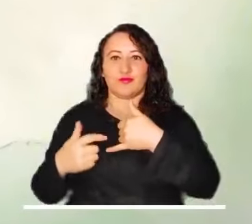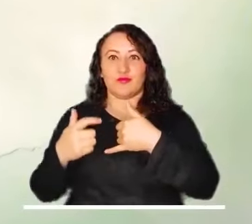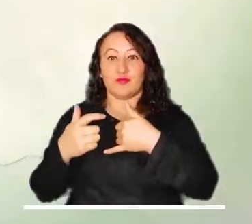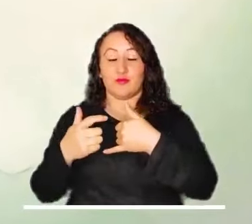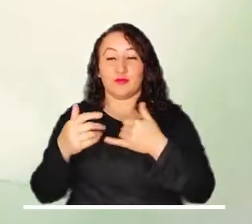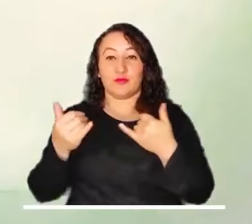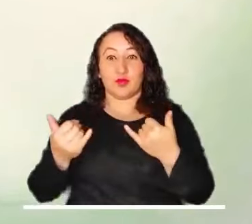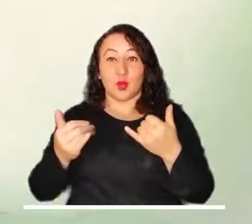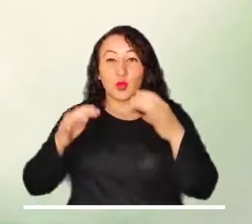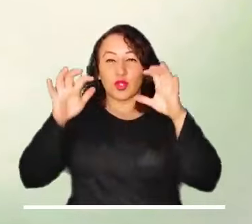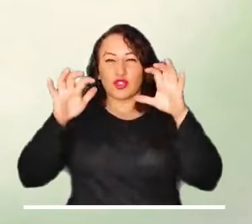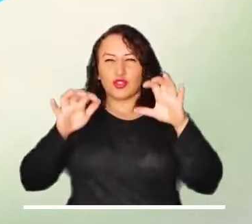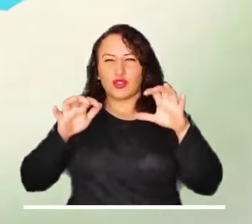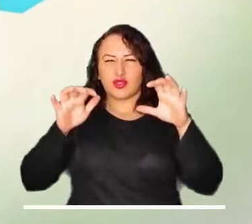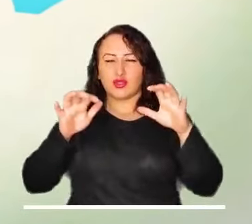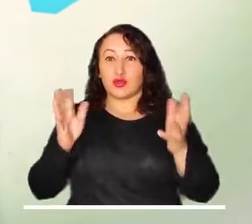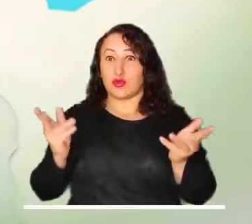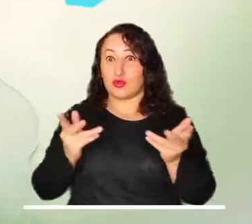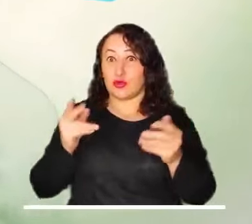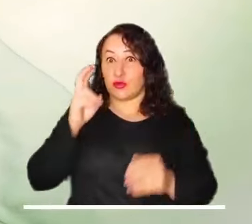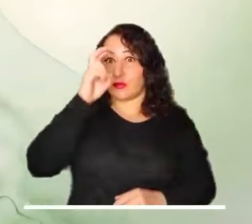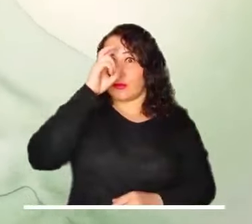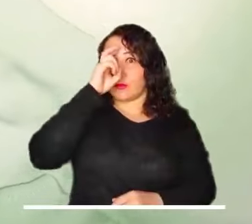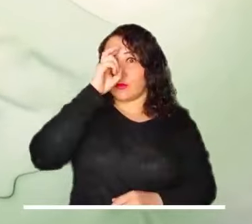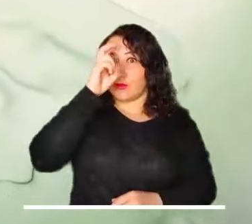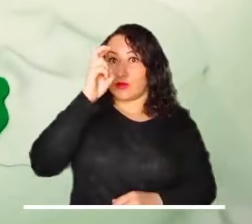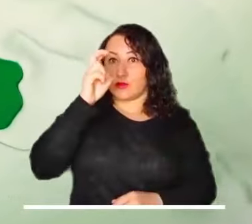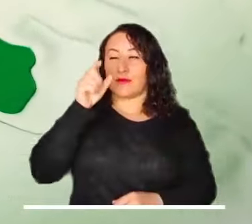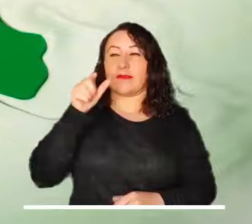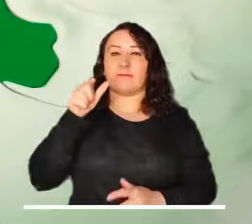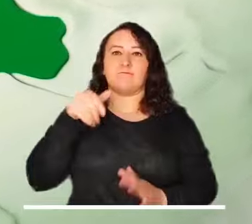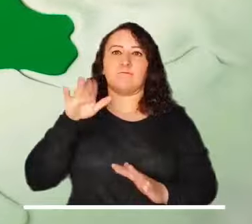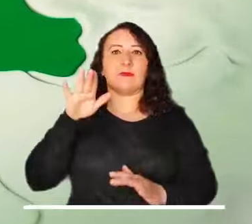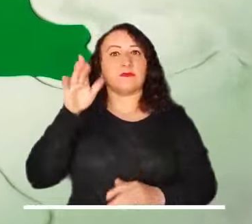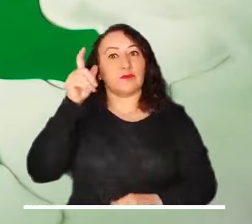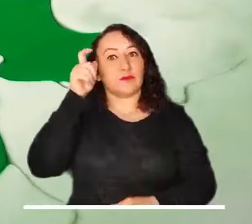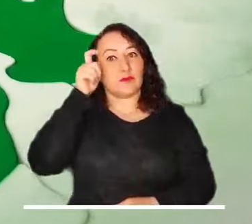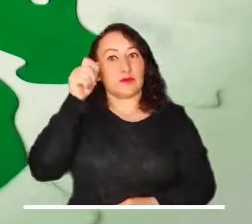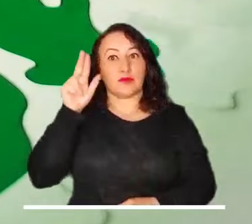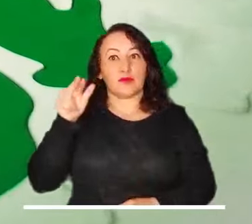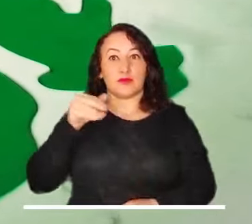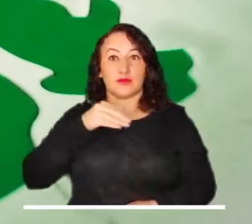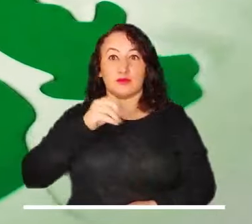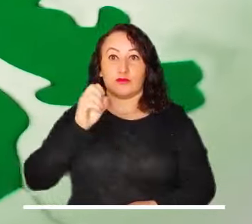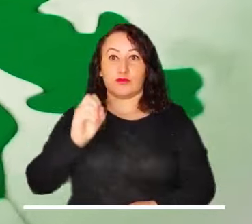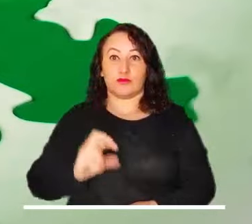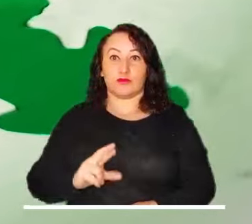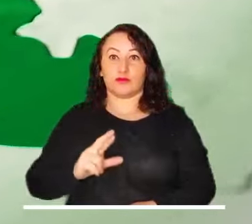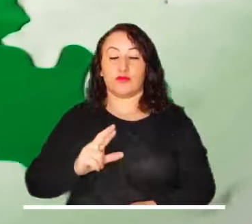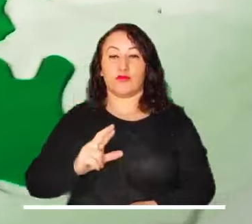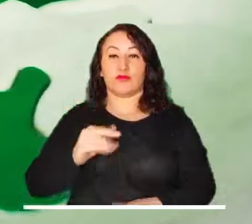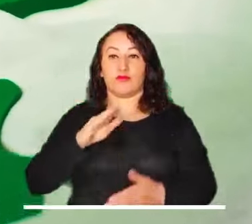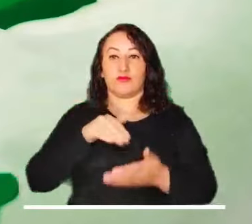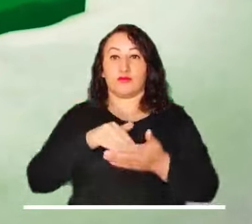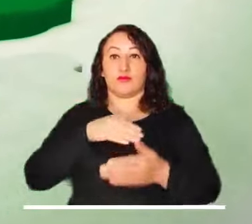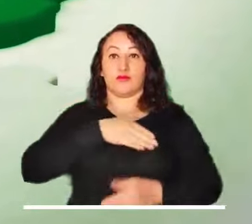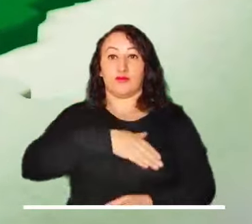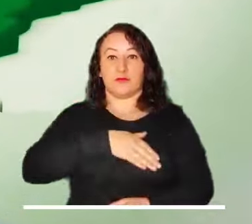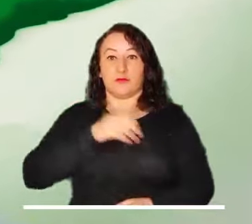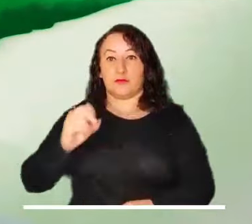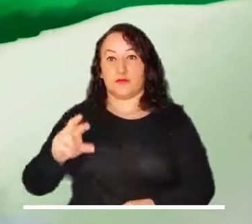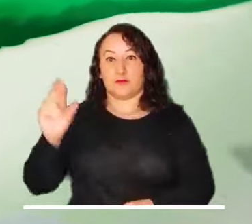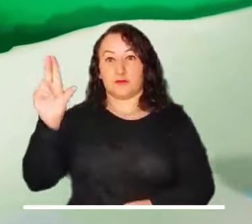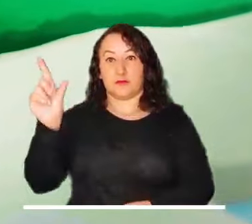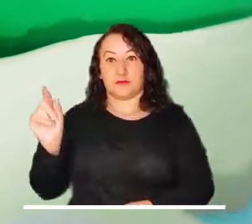actividad lluviosa en la zona norte se focalizaría sobre Córdoba, Sucre, Sur, Centro de Bolívar, Sur de Cesar y de